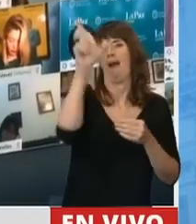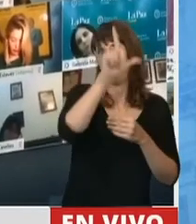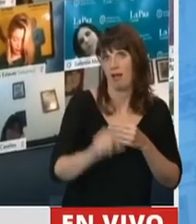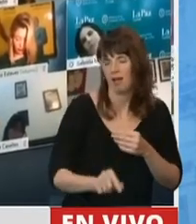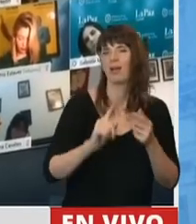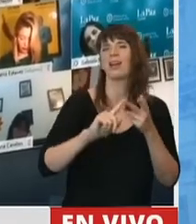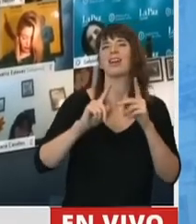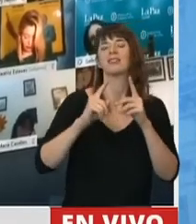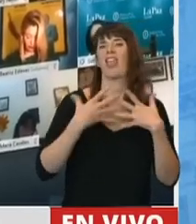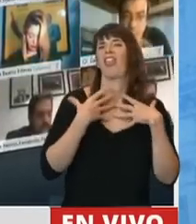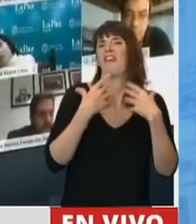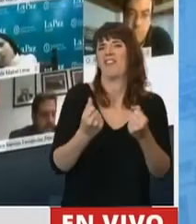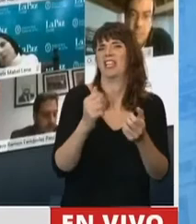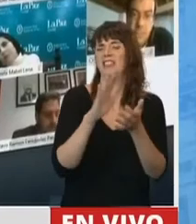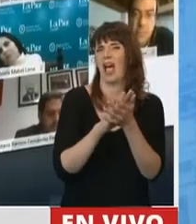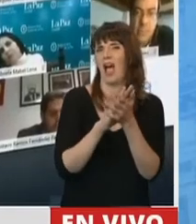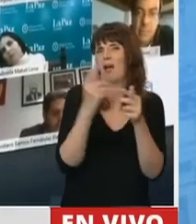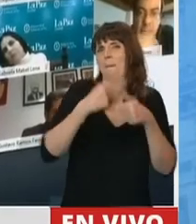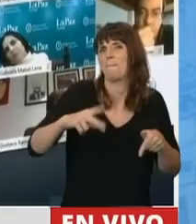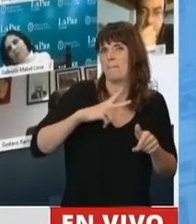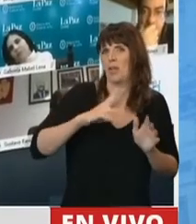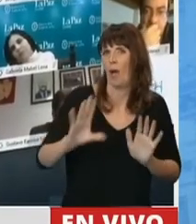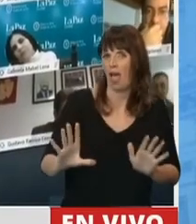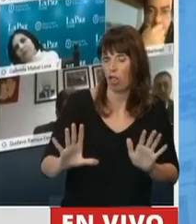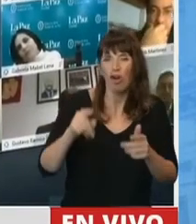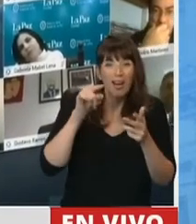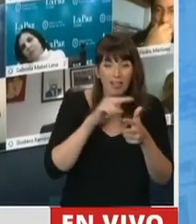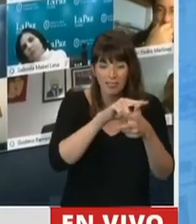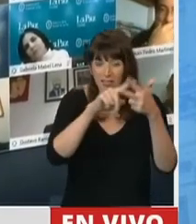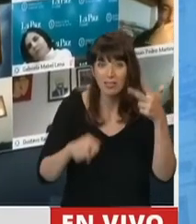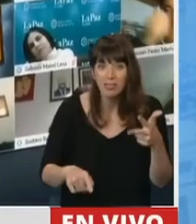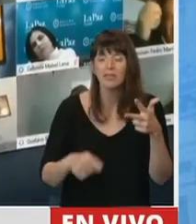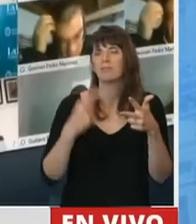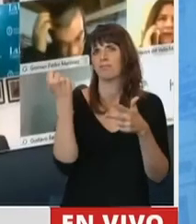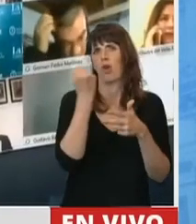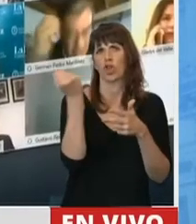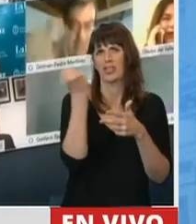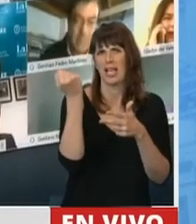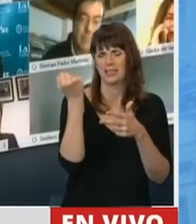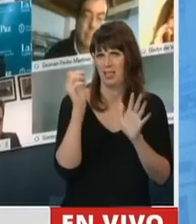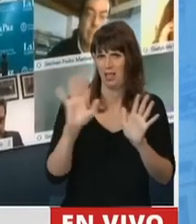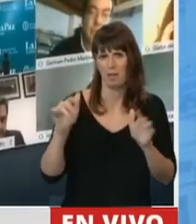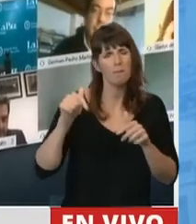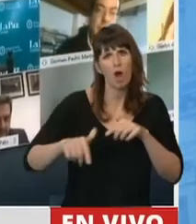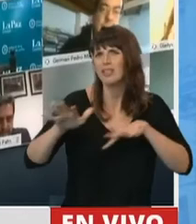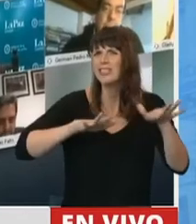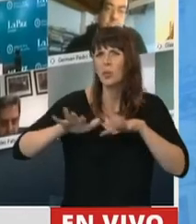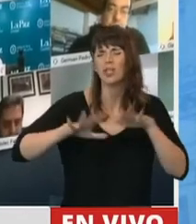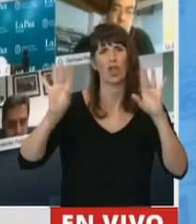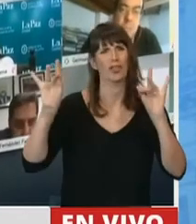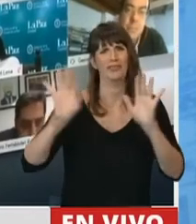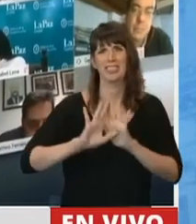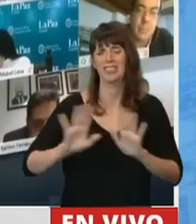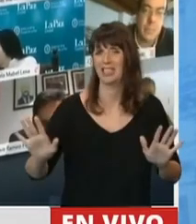sea el marco en que nos una de ahora en adelante por la crisis que vamos a estar atravesando y que estamos atravesando. Es el